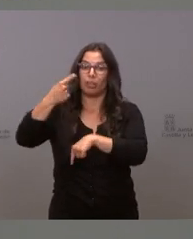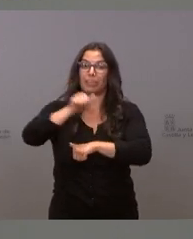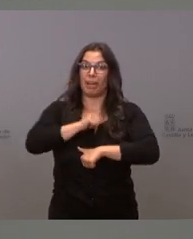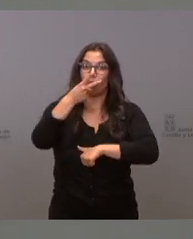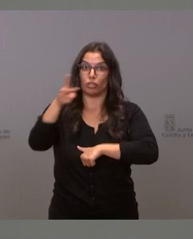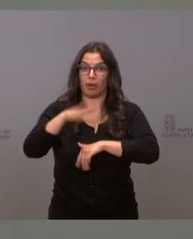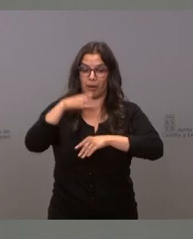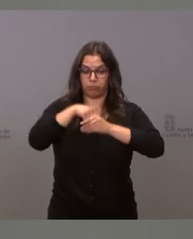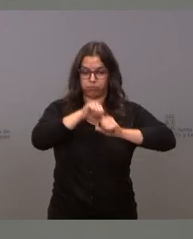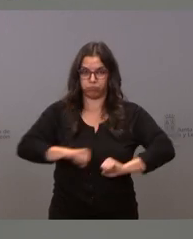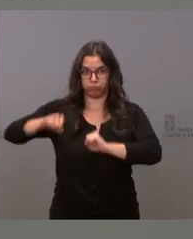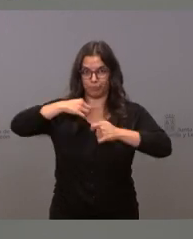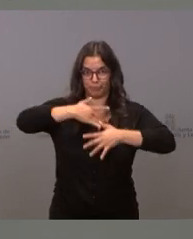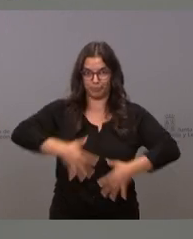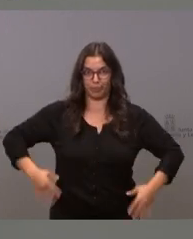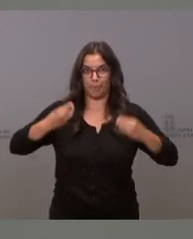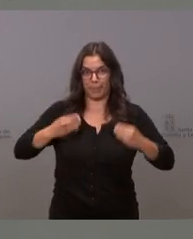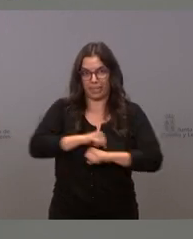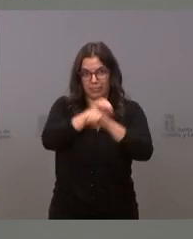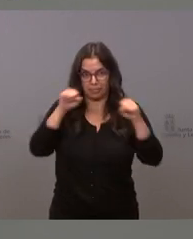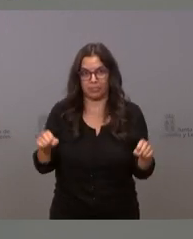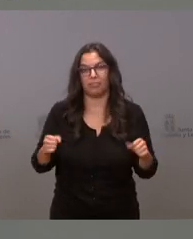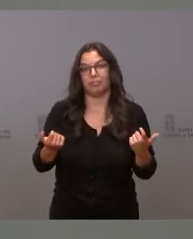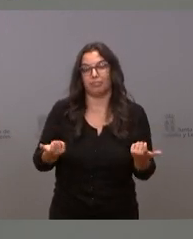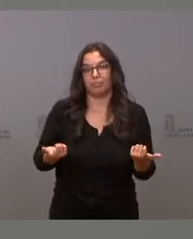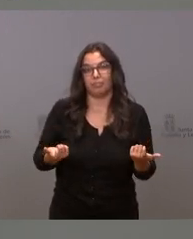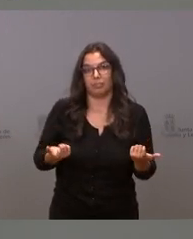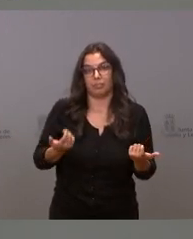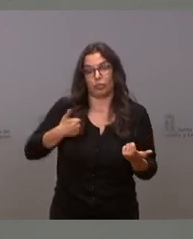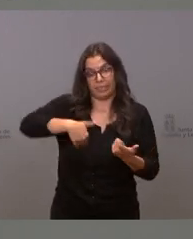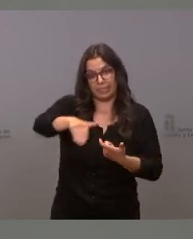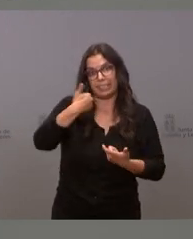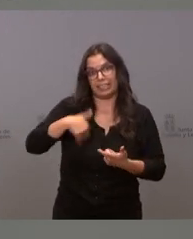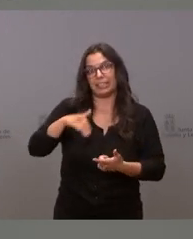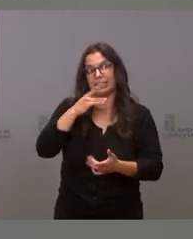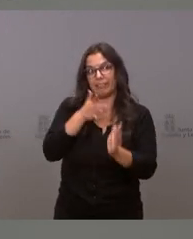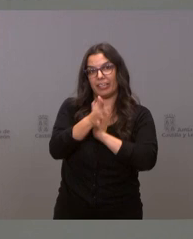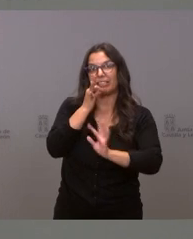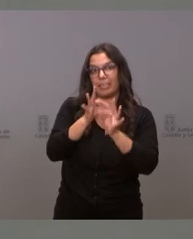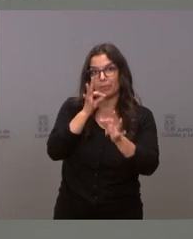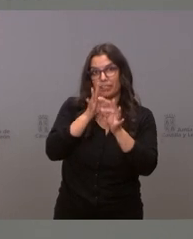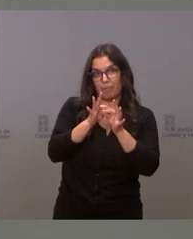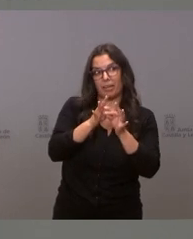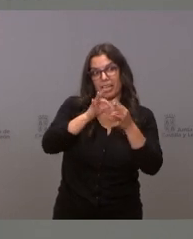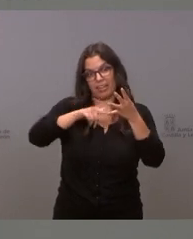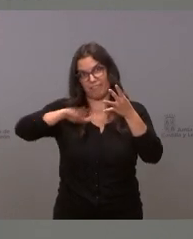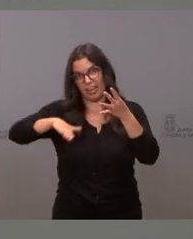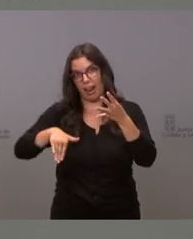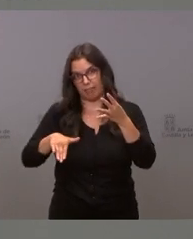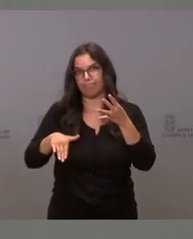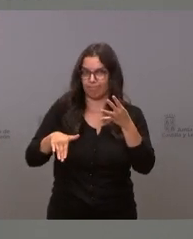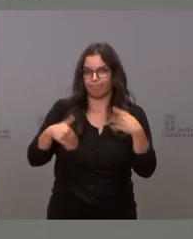nos mete ya muy avanzado septiembre casi finales de septiembre por tanto